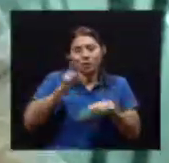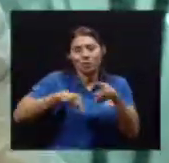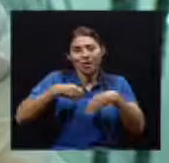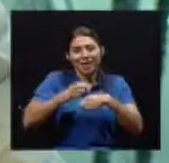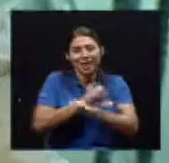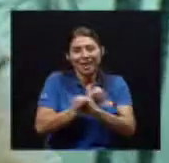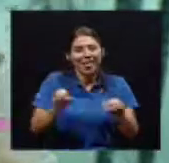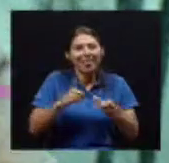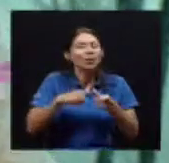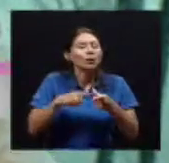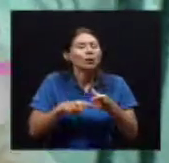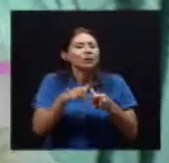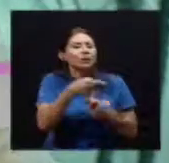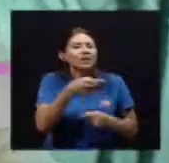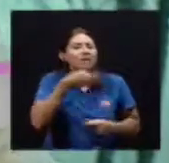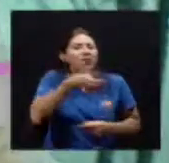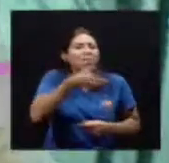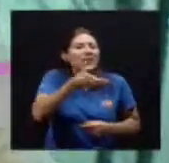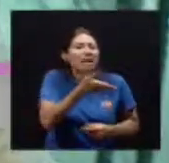Bueno